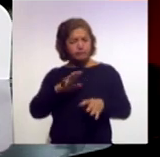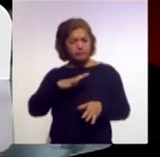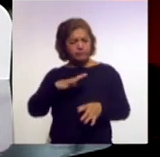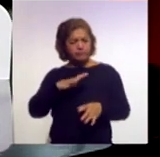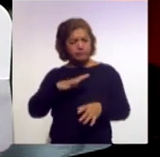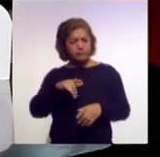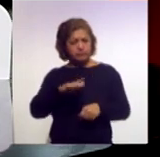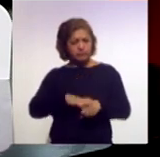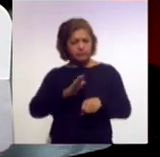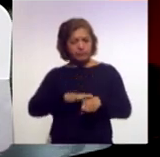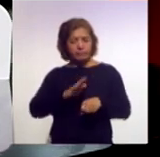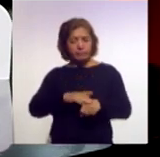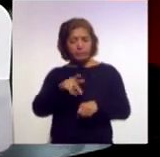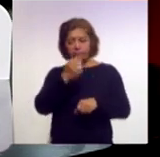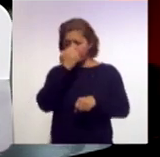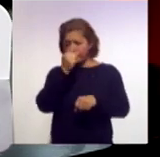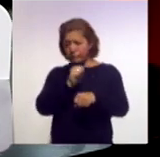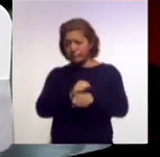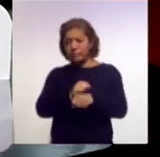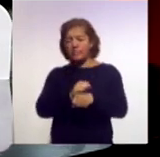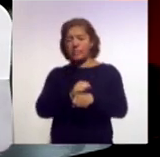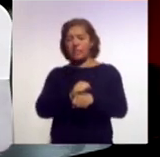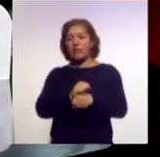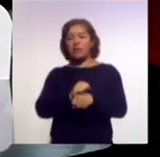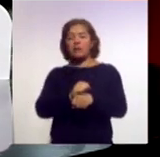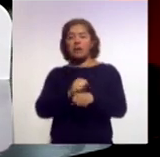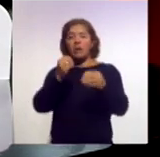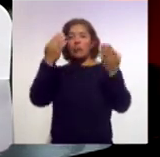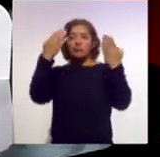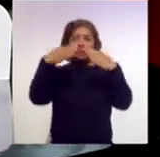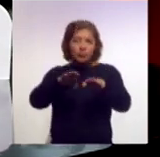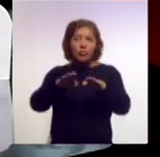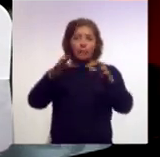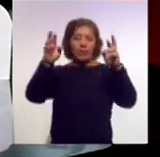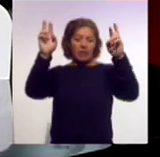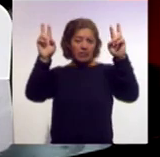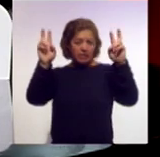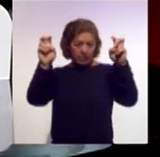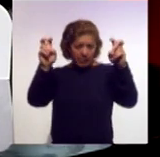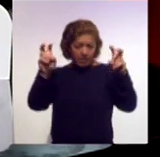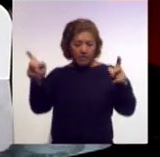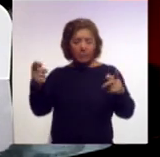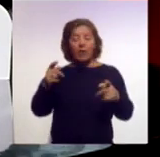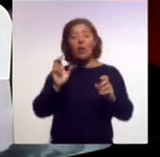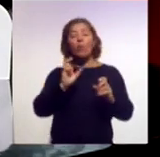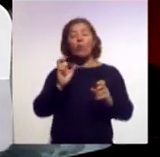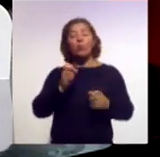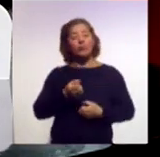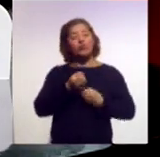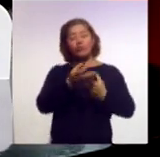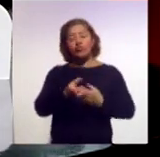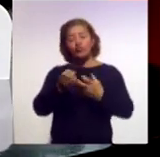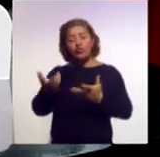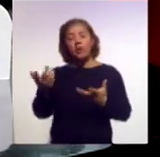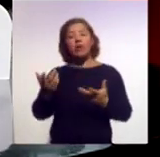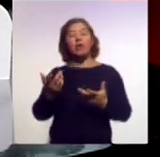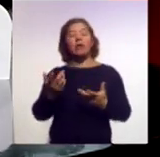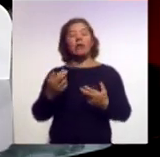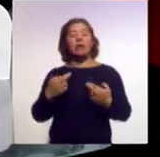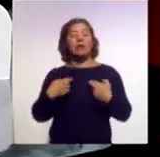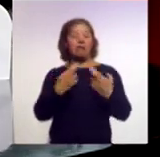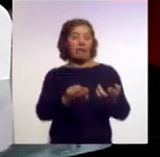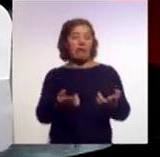lo que el secretario de Gobierno dio a conocer al encabezar la entrega de unidades motoras que se